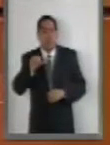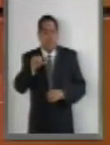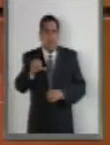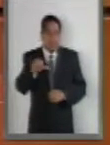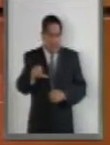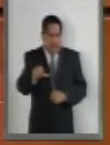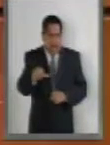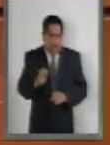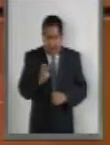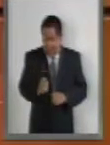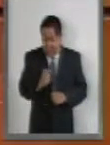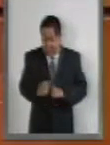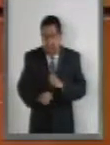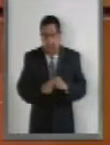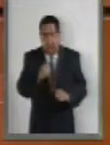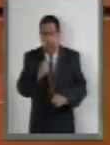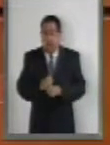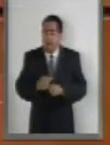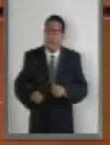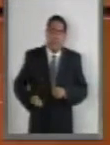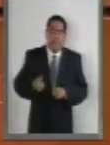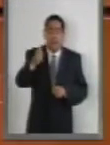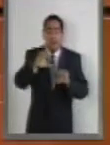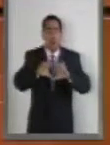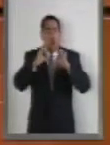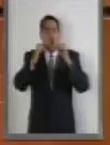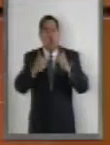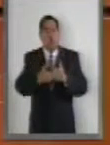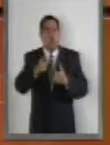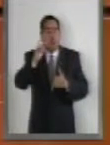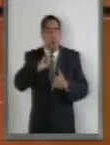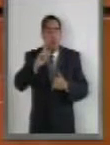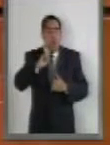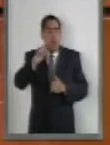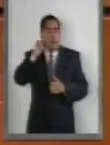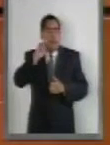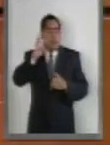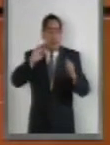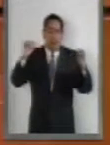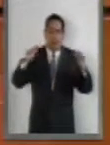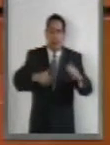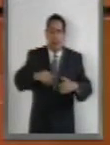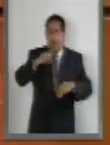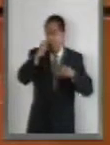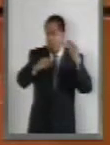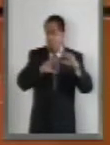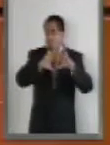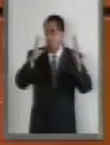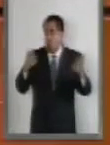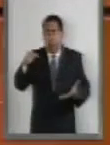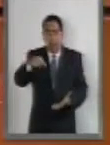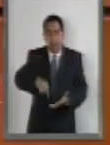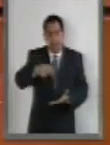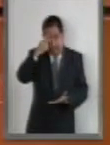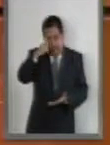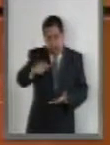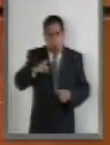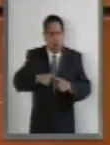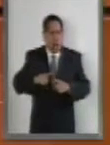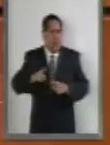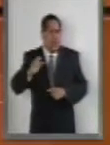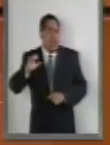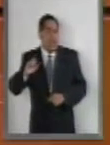año en el que se llevó a cabo el primer Congreso Feminista en México, el cual fue impulsado por el entonces